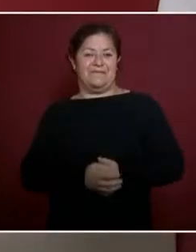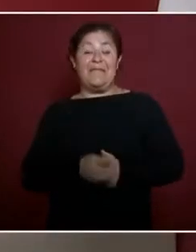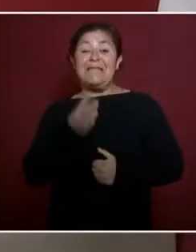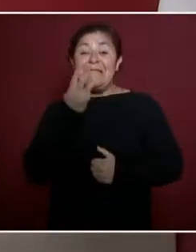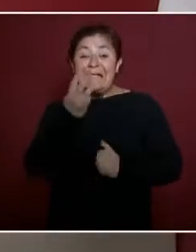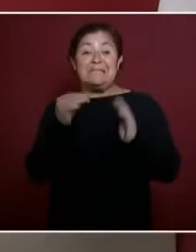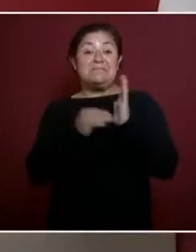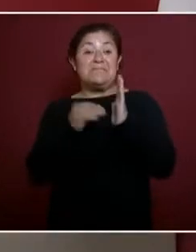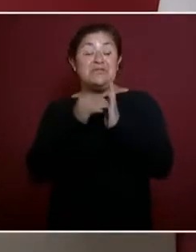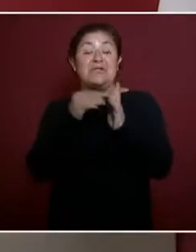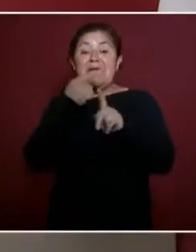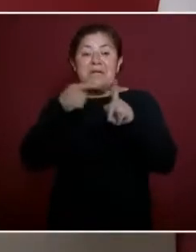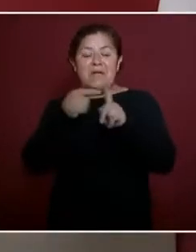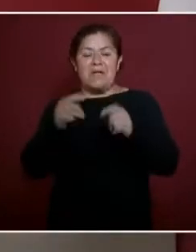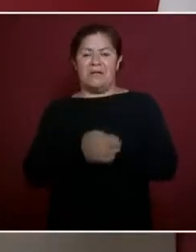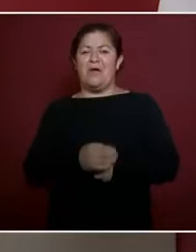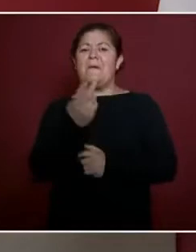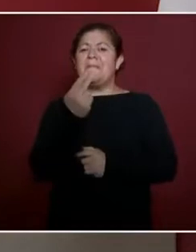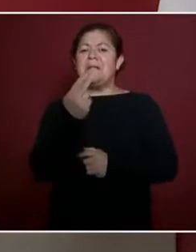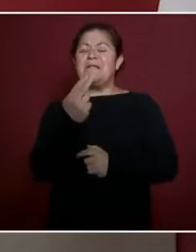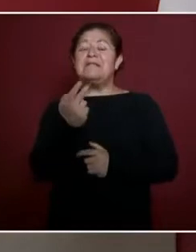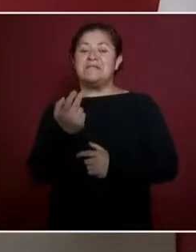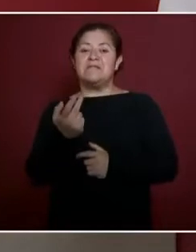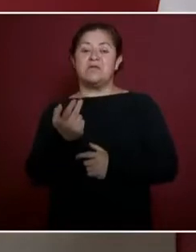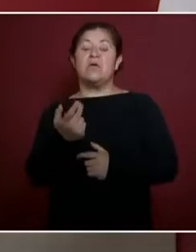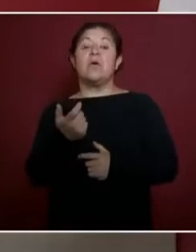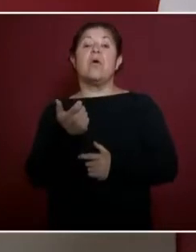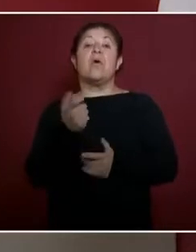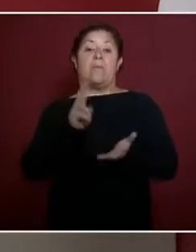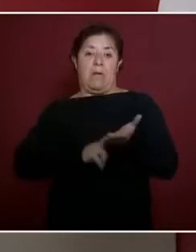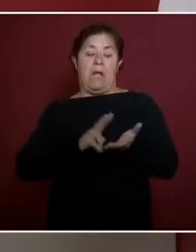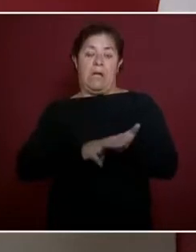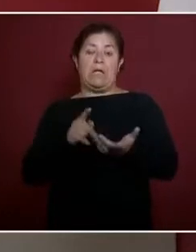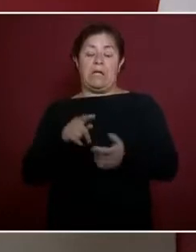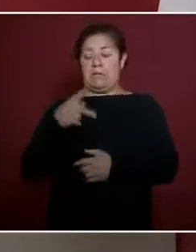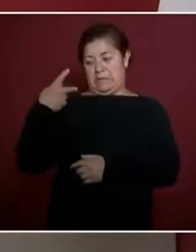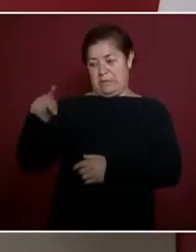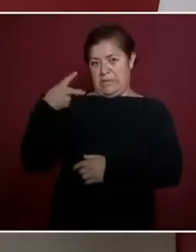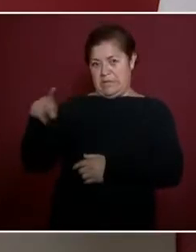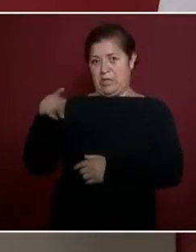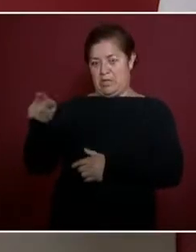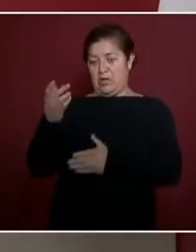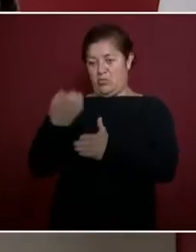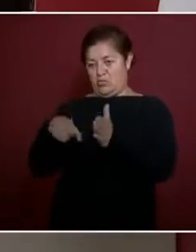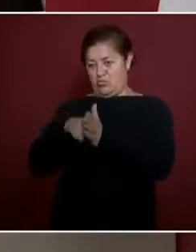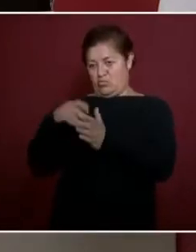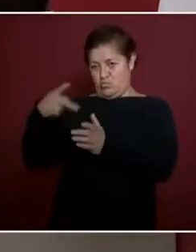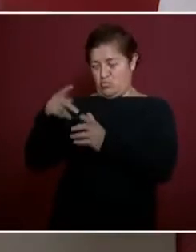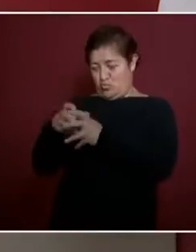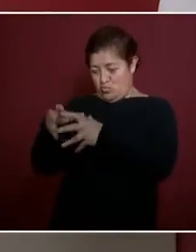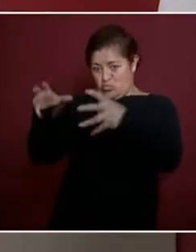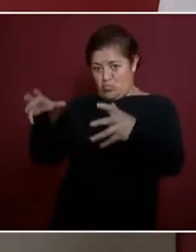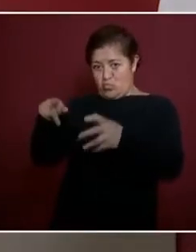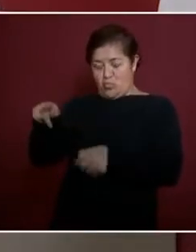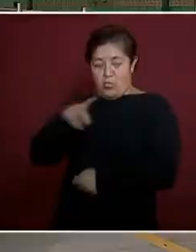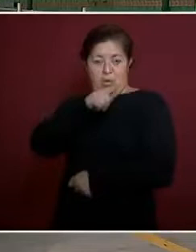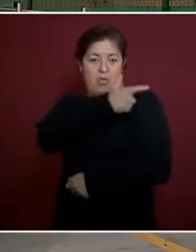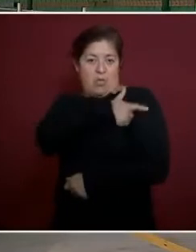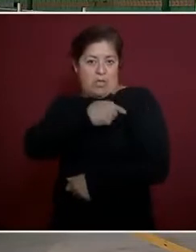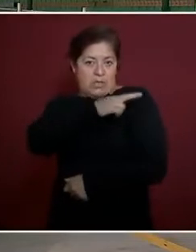tres millones y medio, 25 cuestan los cuarteles de la Guardia Nacional, tres millones y medio,